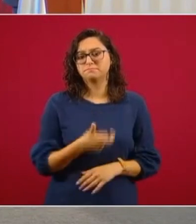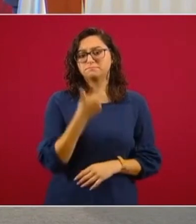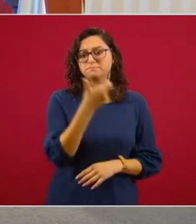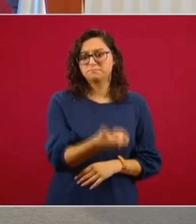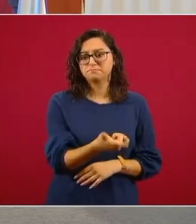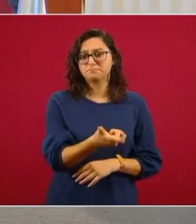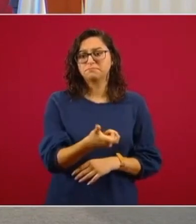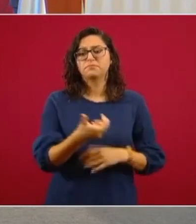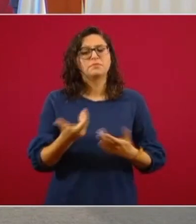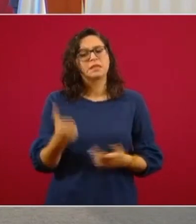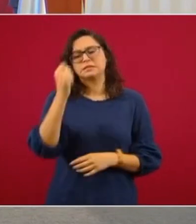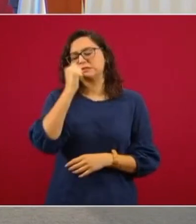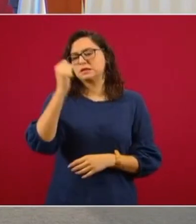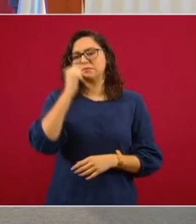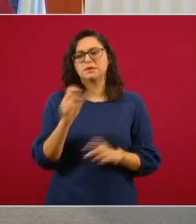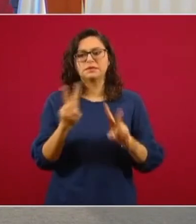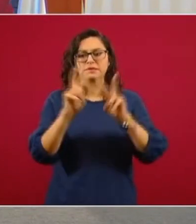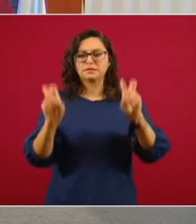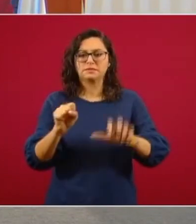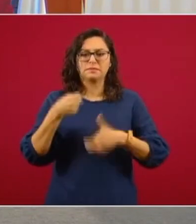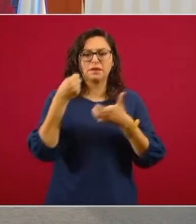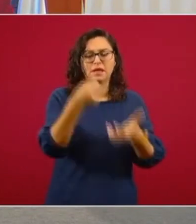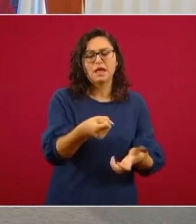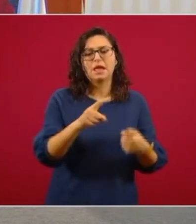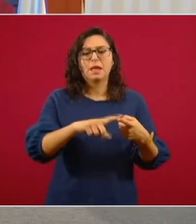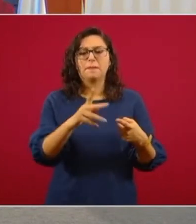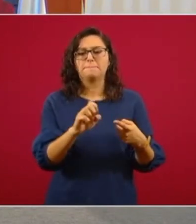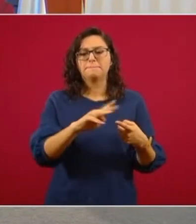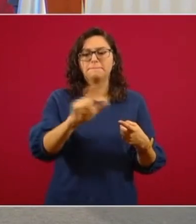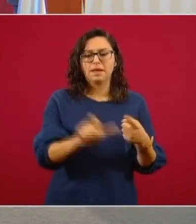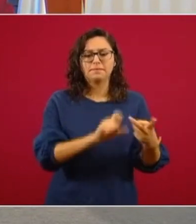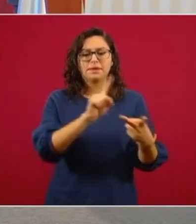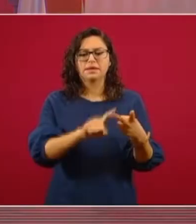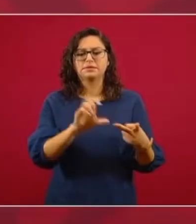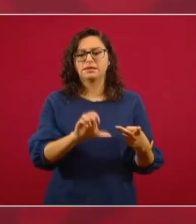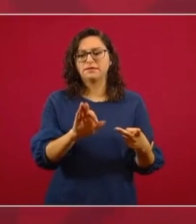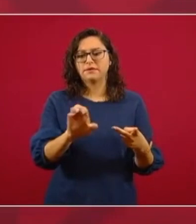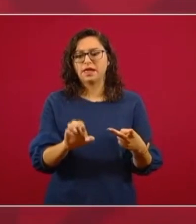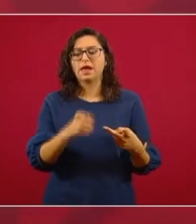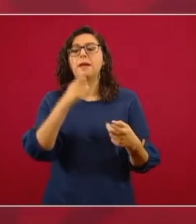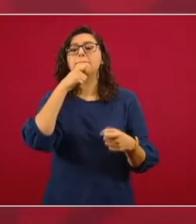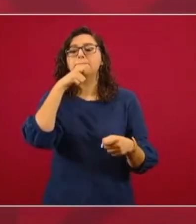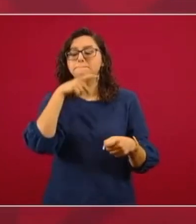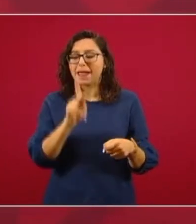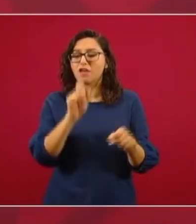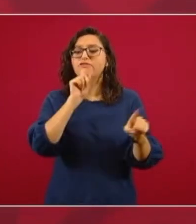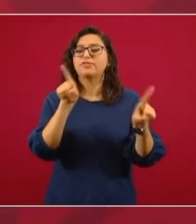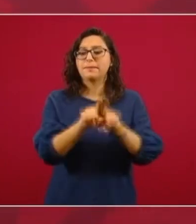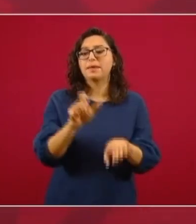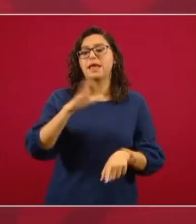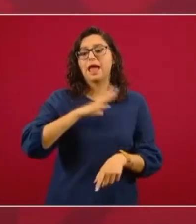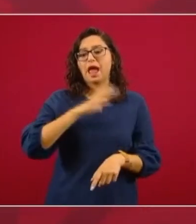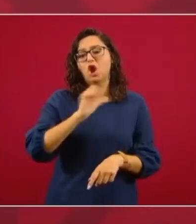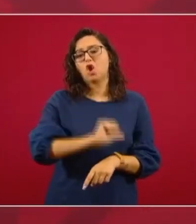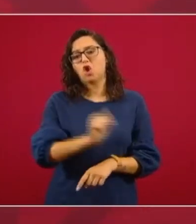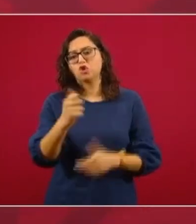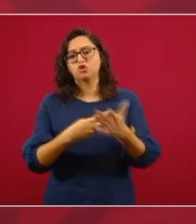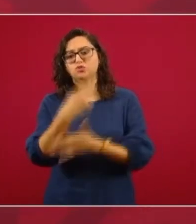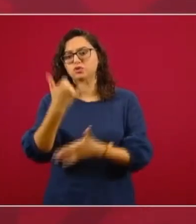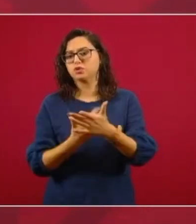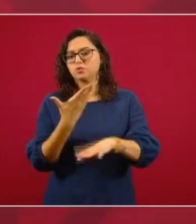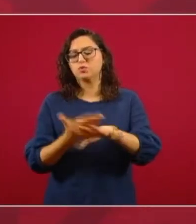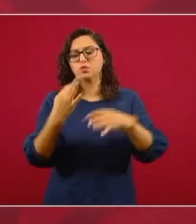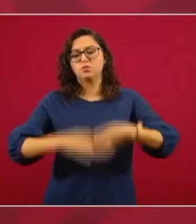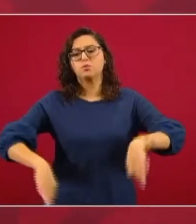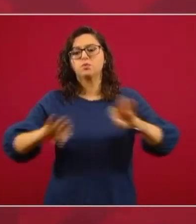destacados, como siempre, las inversiones que hay en Pemex y CFE, pero hay proyectos muy importantes, proyectos emblemáticos de esta administración,